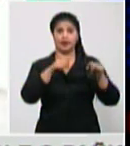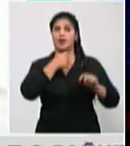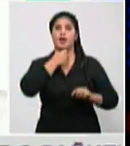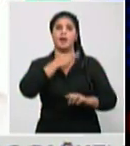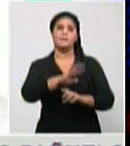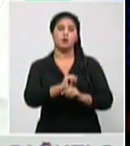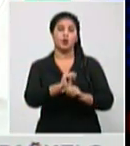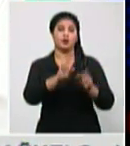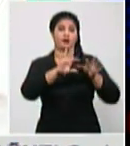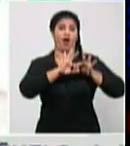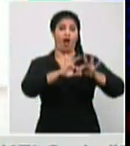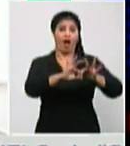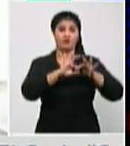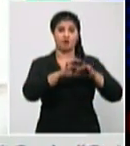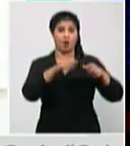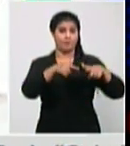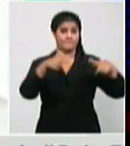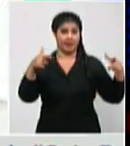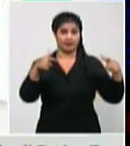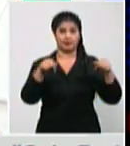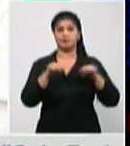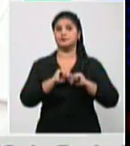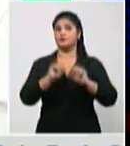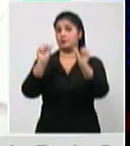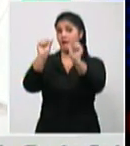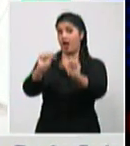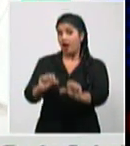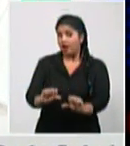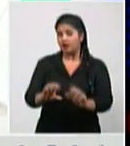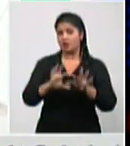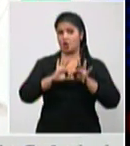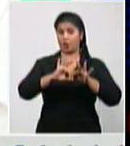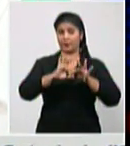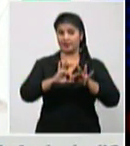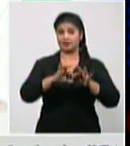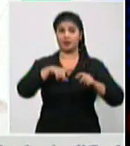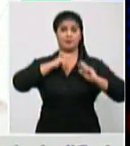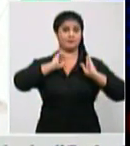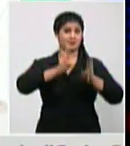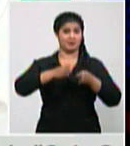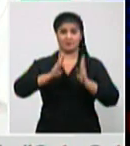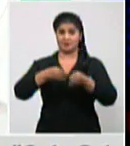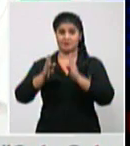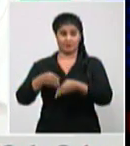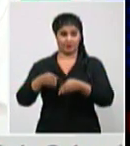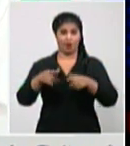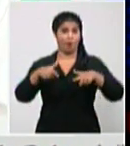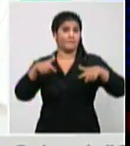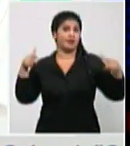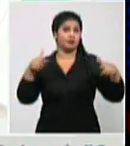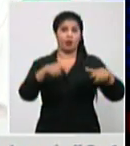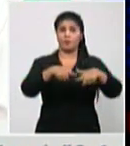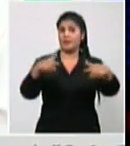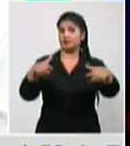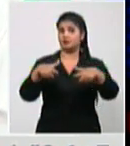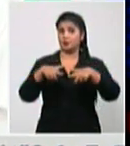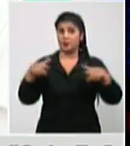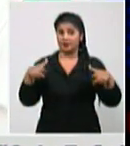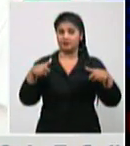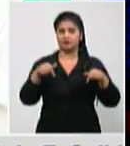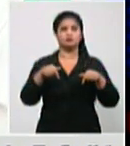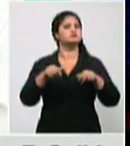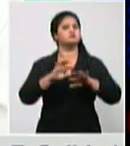y más graves y lamentablemente más fallecidos pues se incrementa a pesar